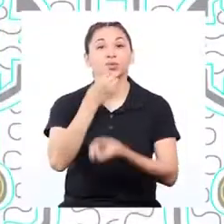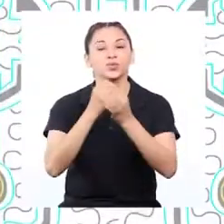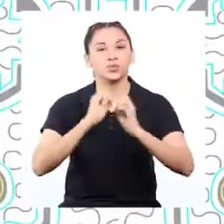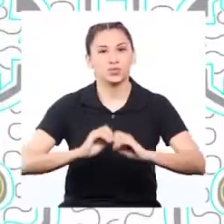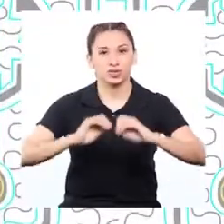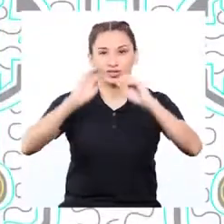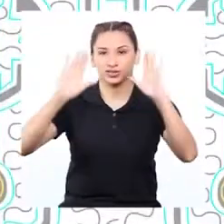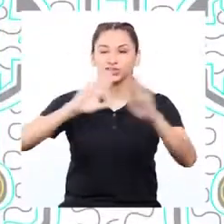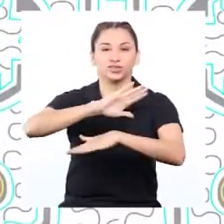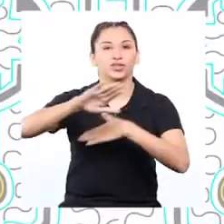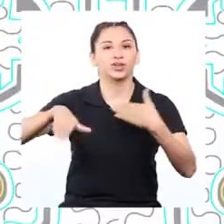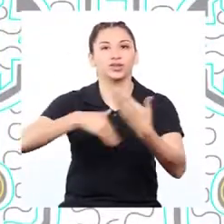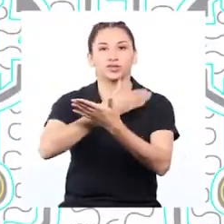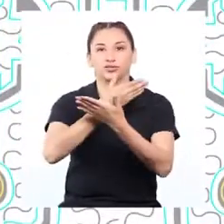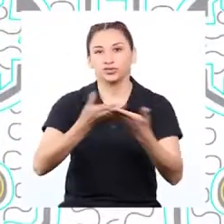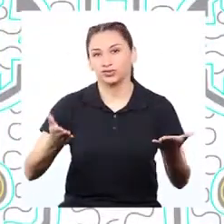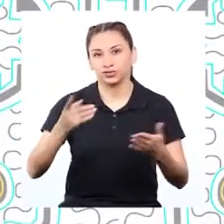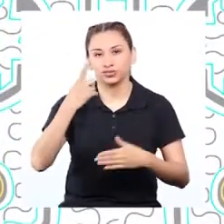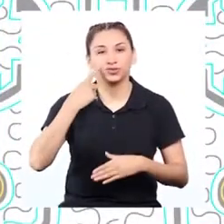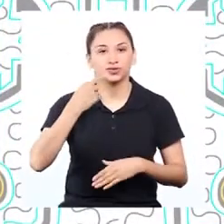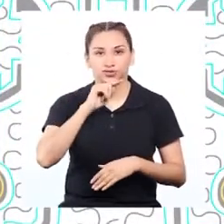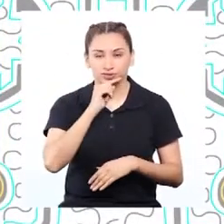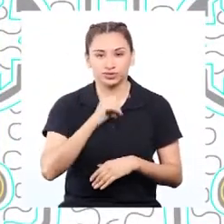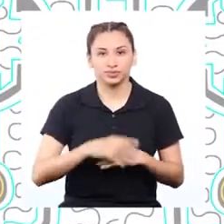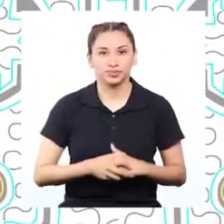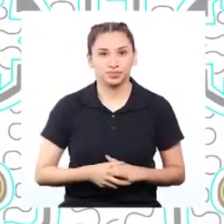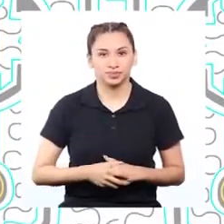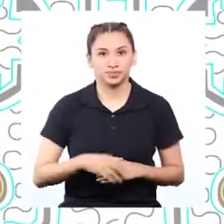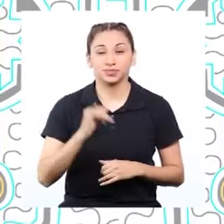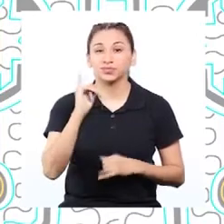¡Buenos días a todas y todos!